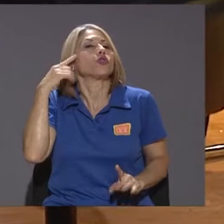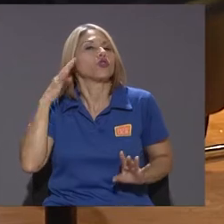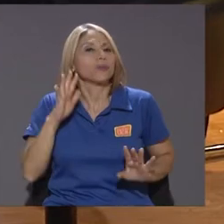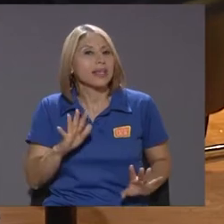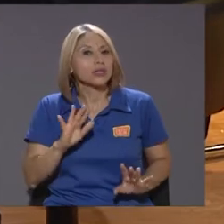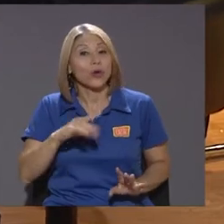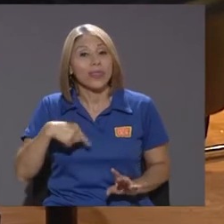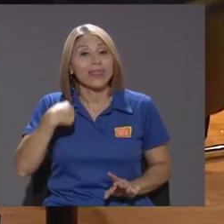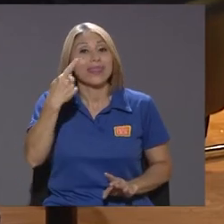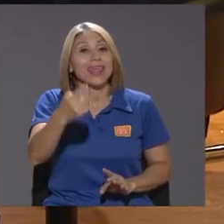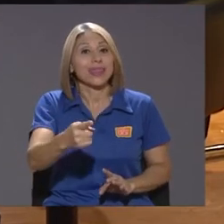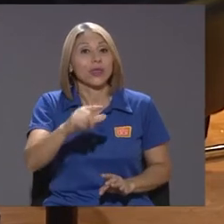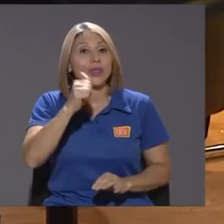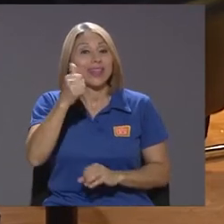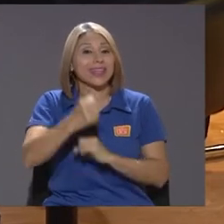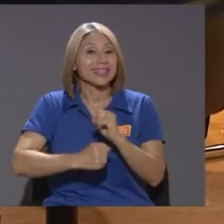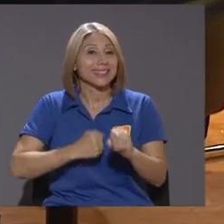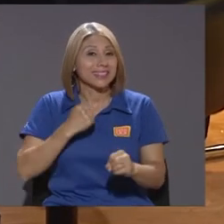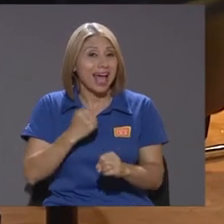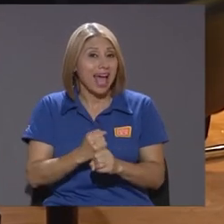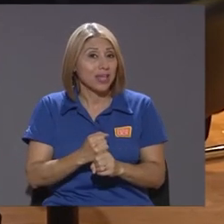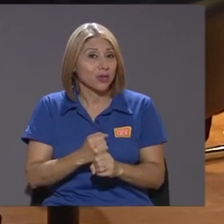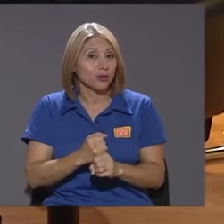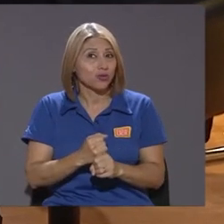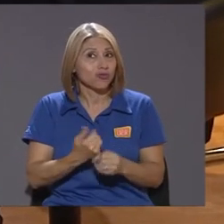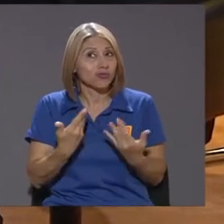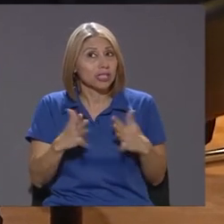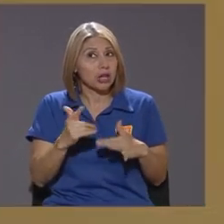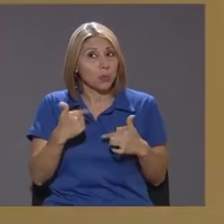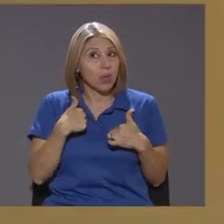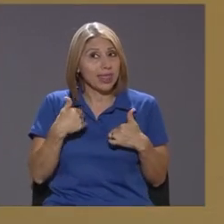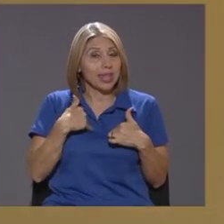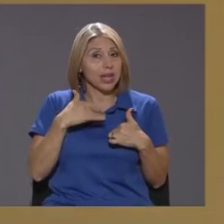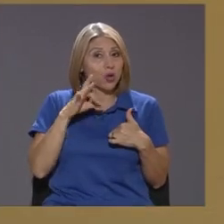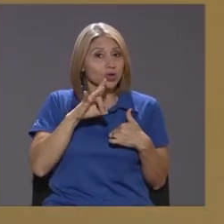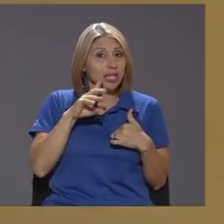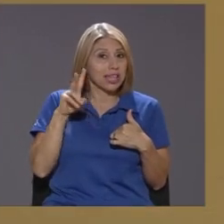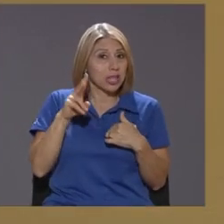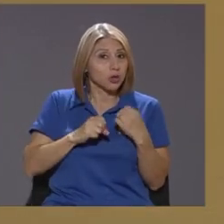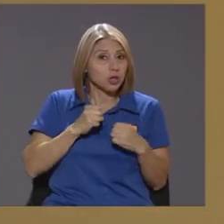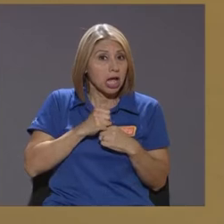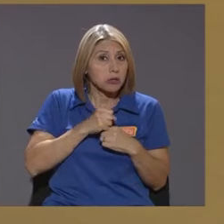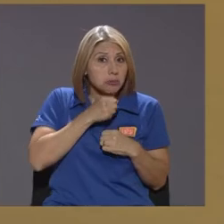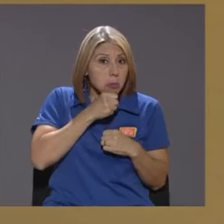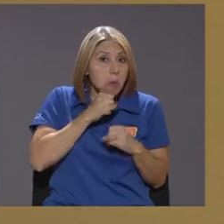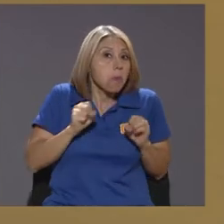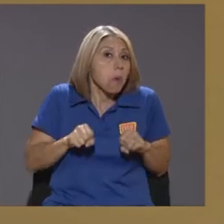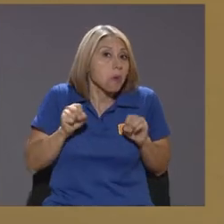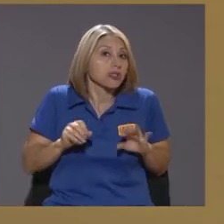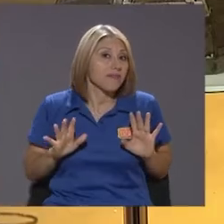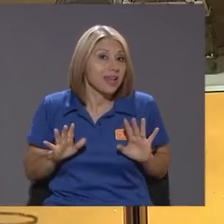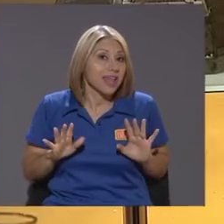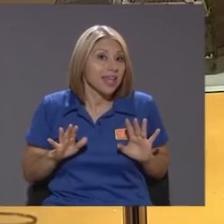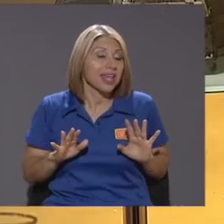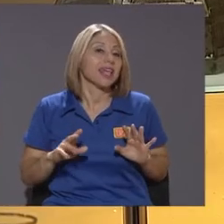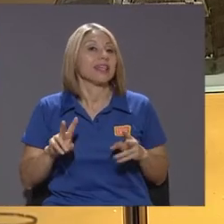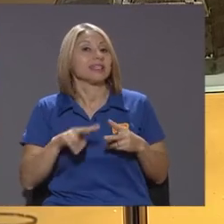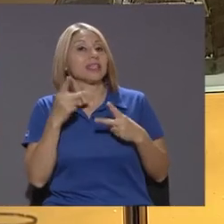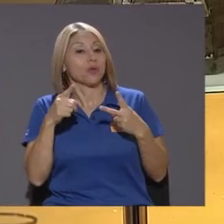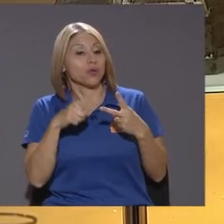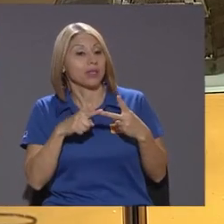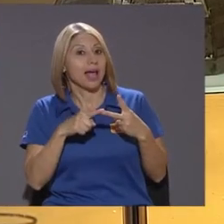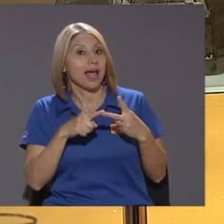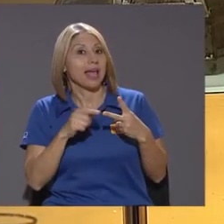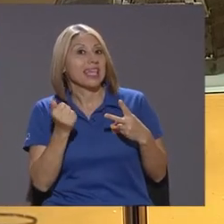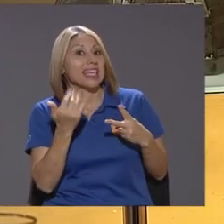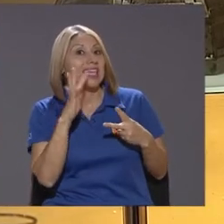82 es posible que llegue segunda los 15 años ¿qué dijiste? que es 87 pues tal vez